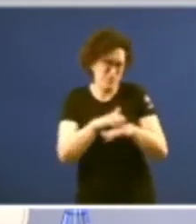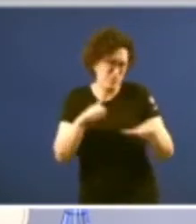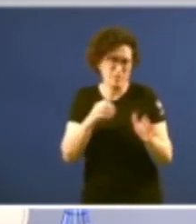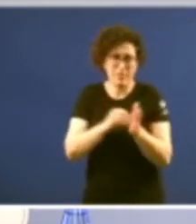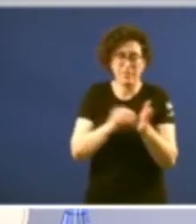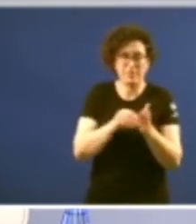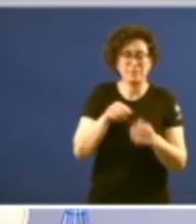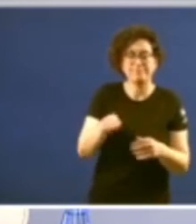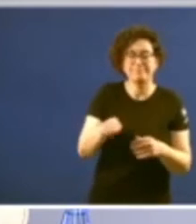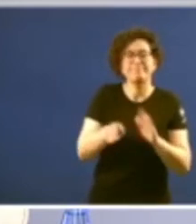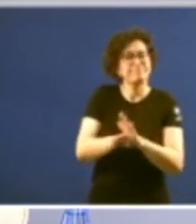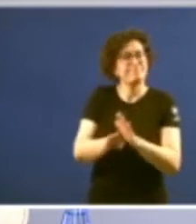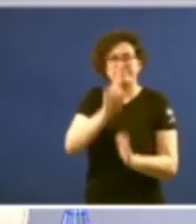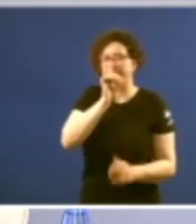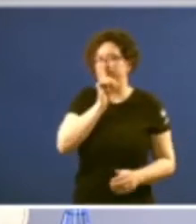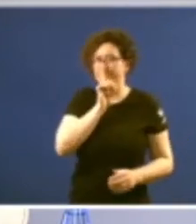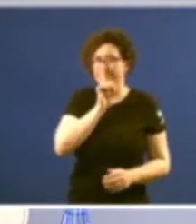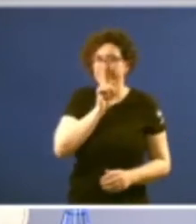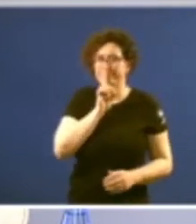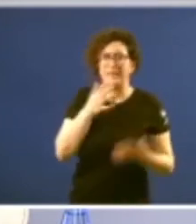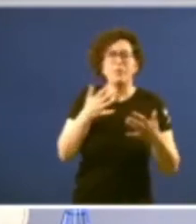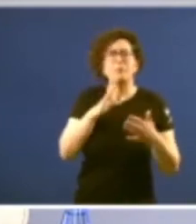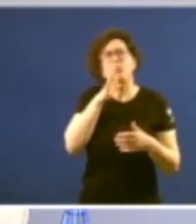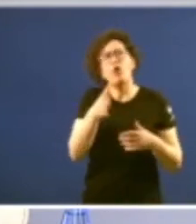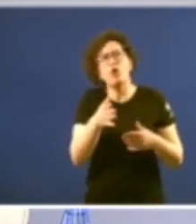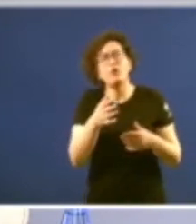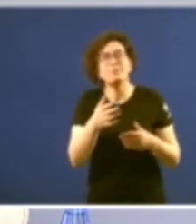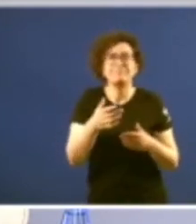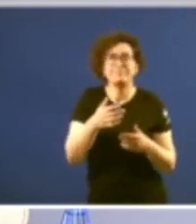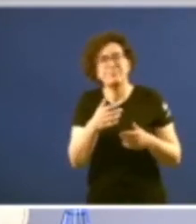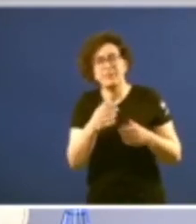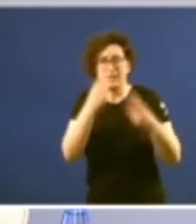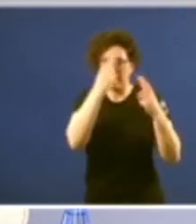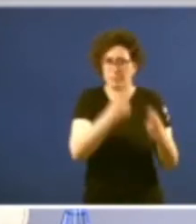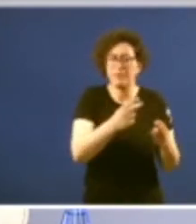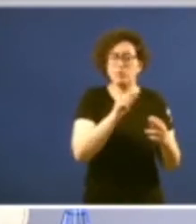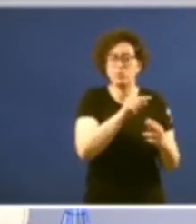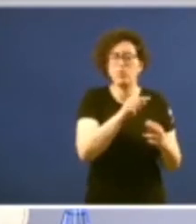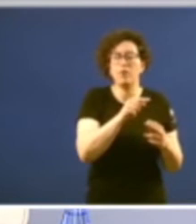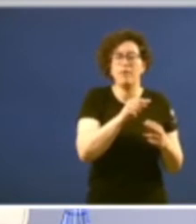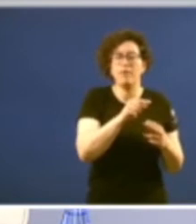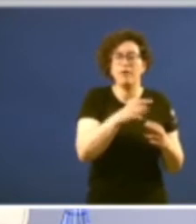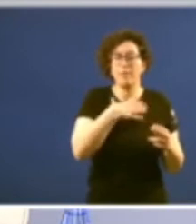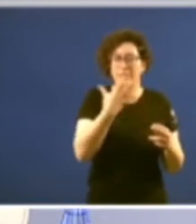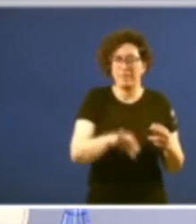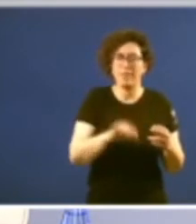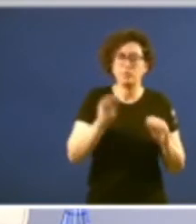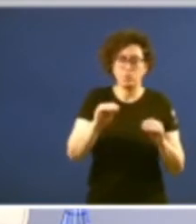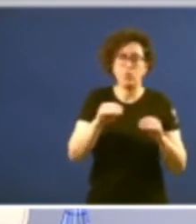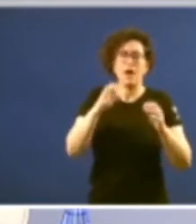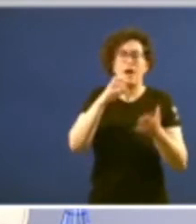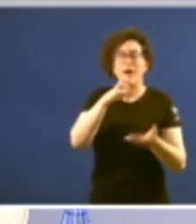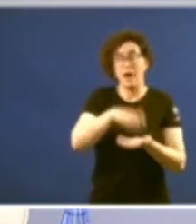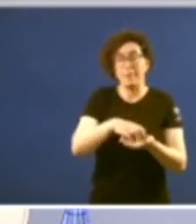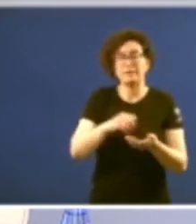mantiveron silencio non só con respecto a facultade disolutoria das cámaras autonómicas polos